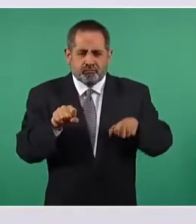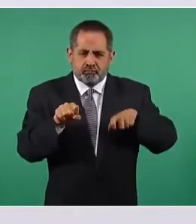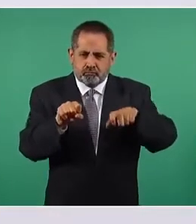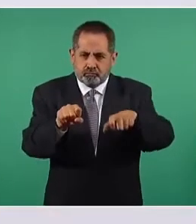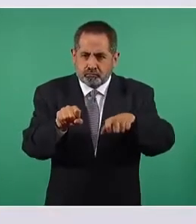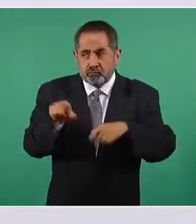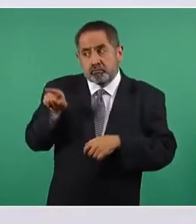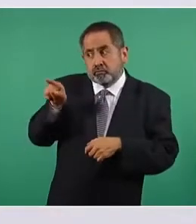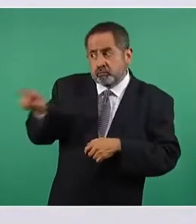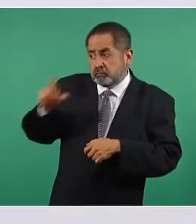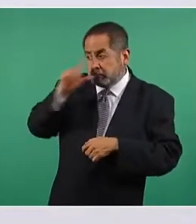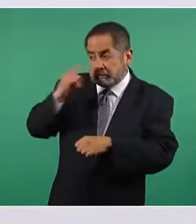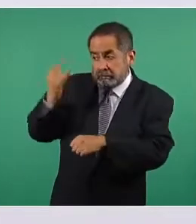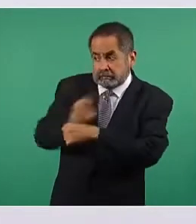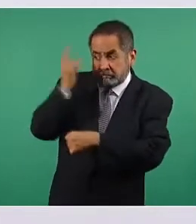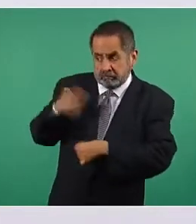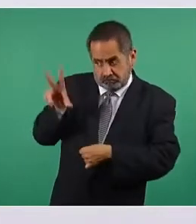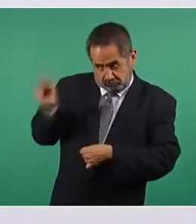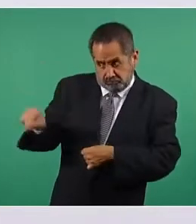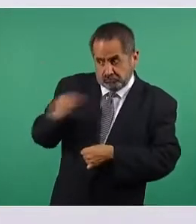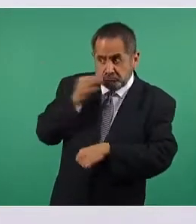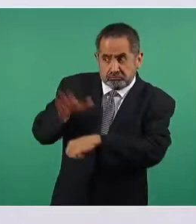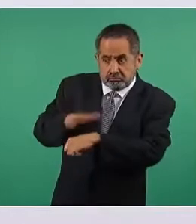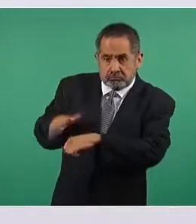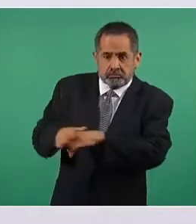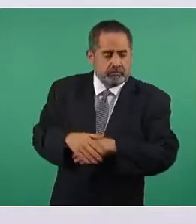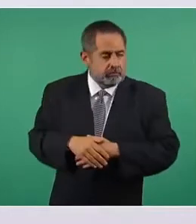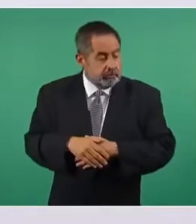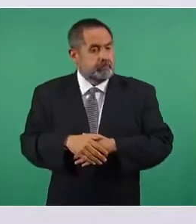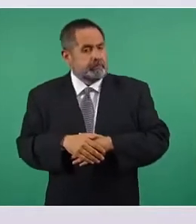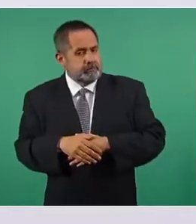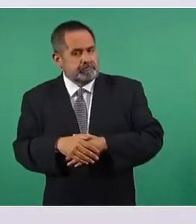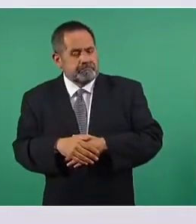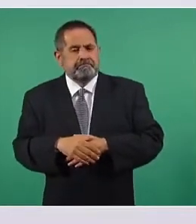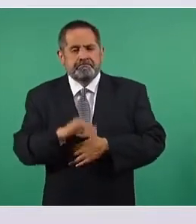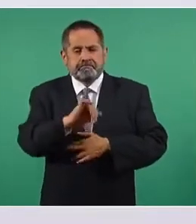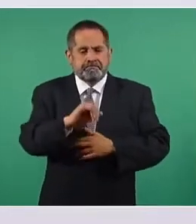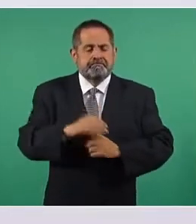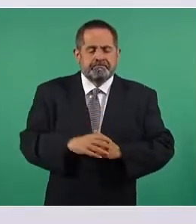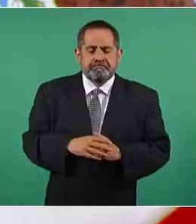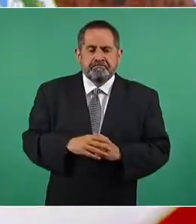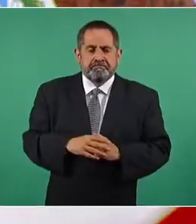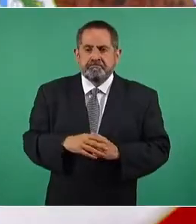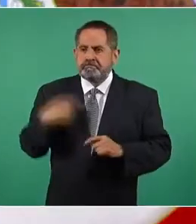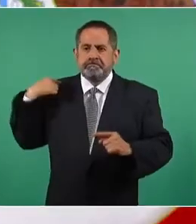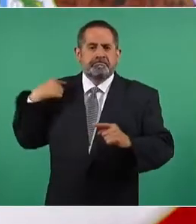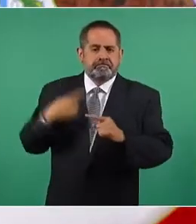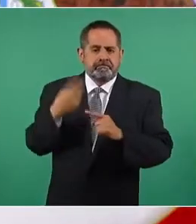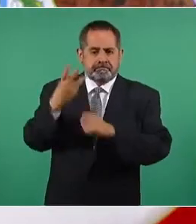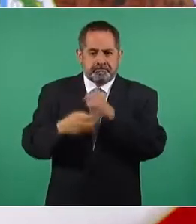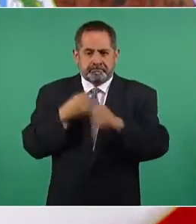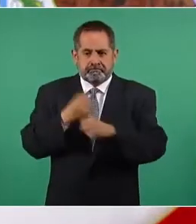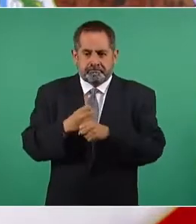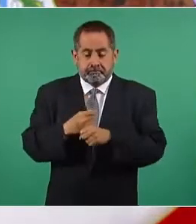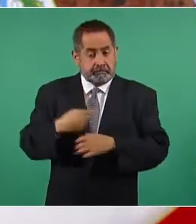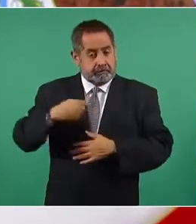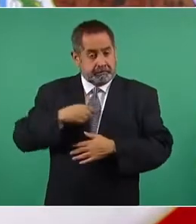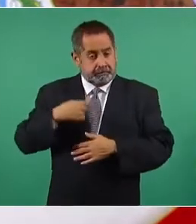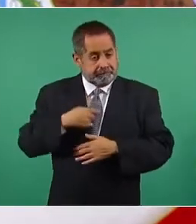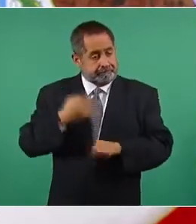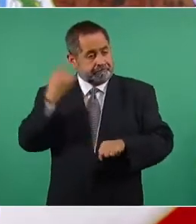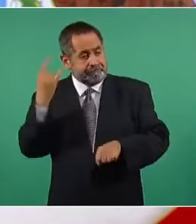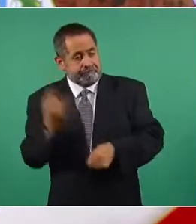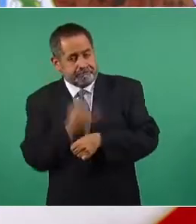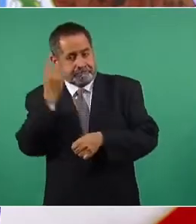vayas a fallar. Creo pasado el tiempo no haber defraudado la